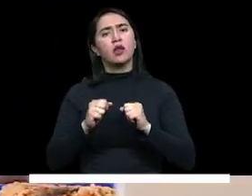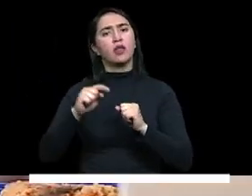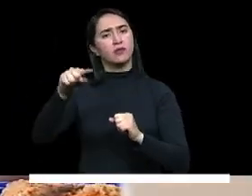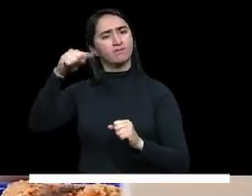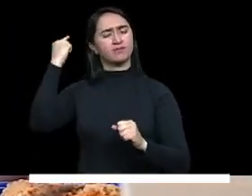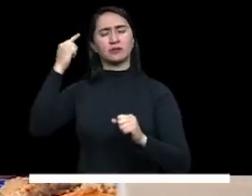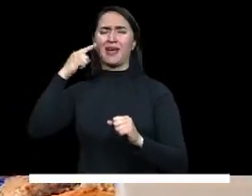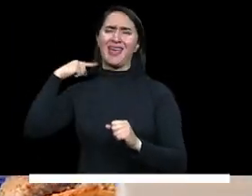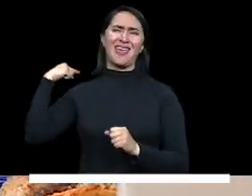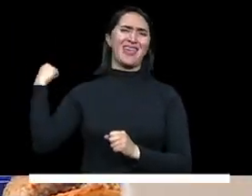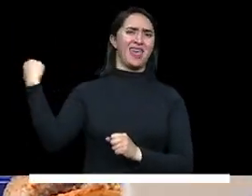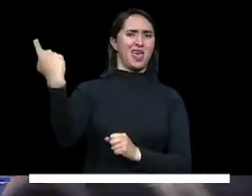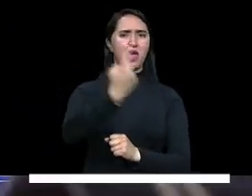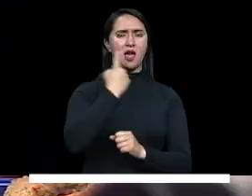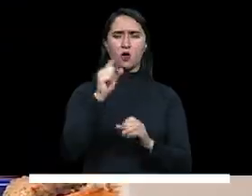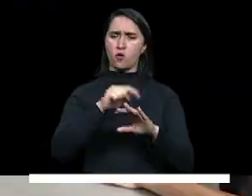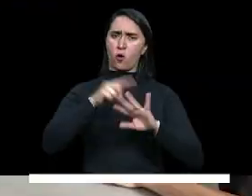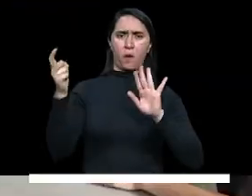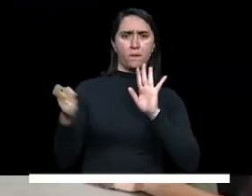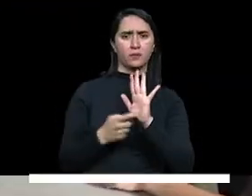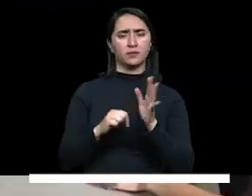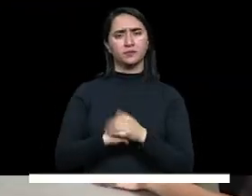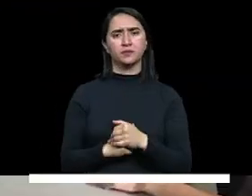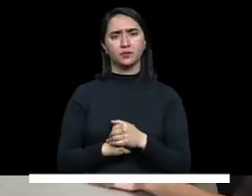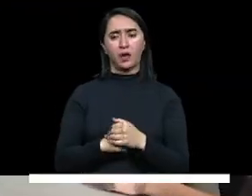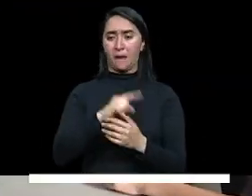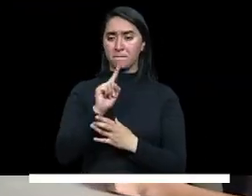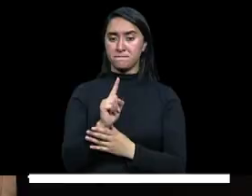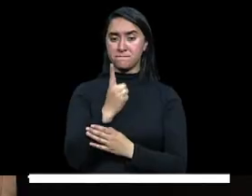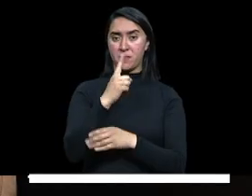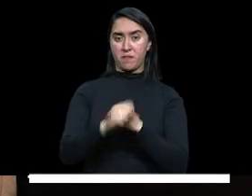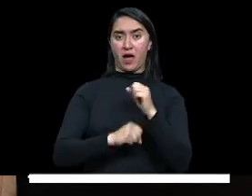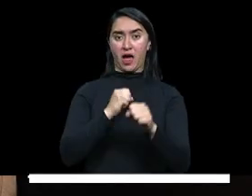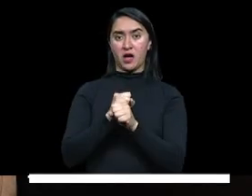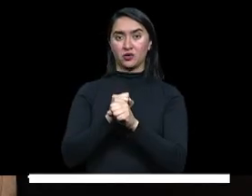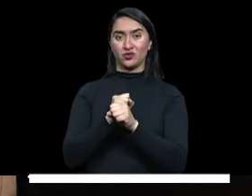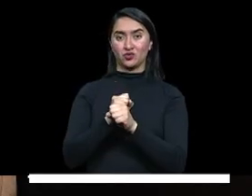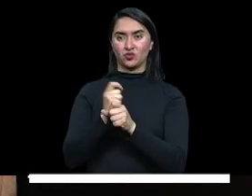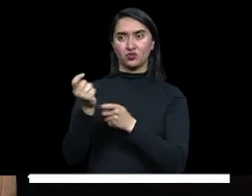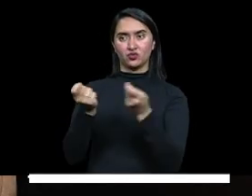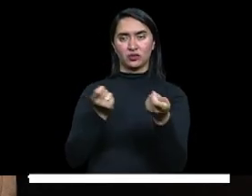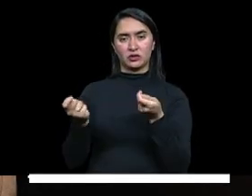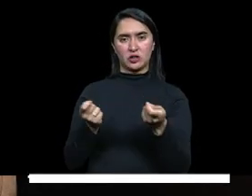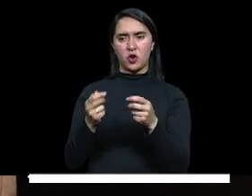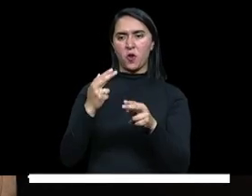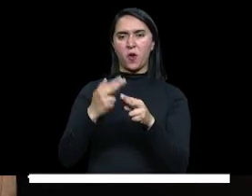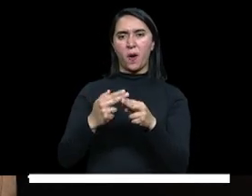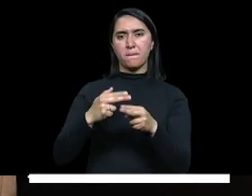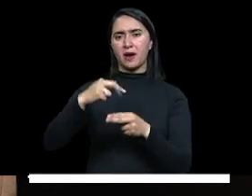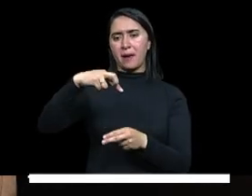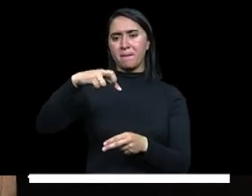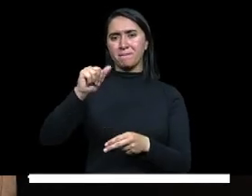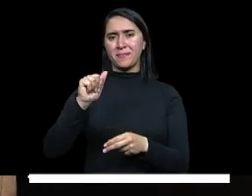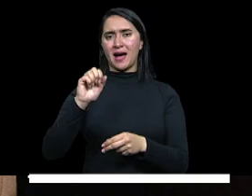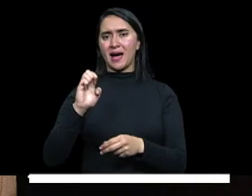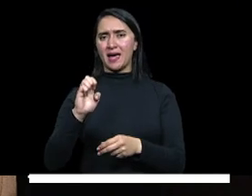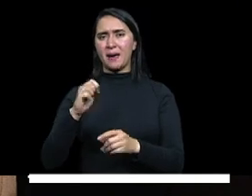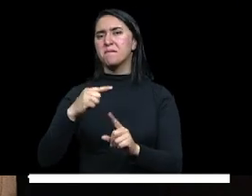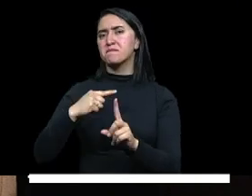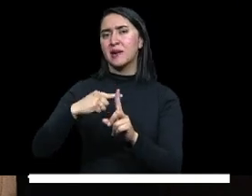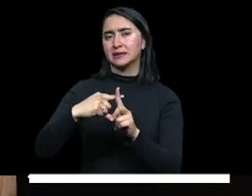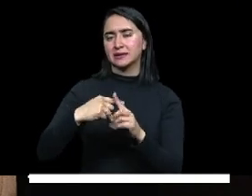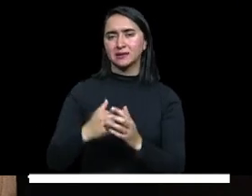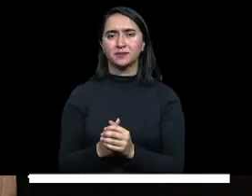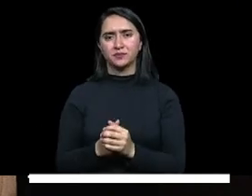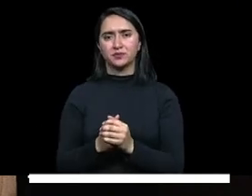universalidad. En este primer año de gestión, creamos el PAE Más, que se suma al esfuerzo del